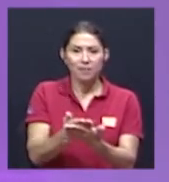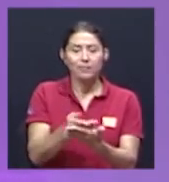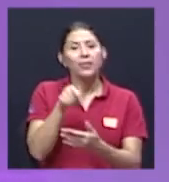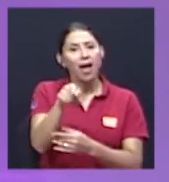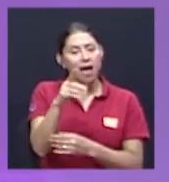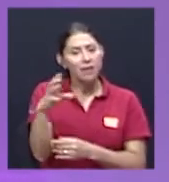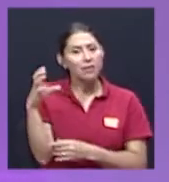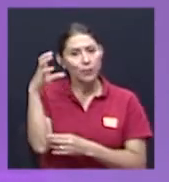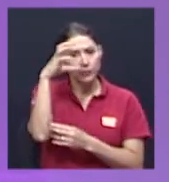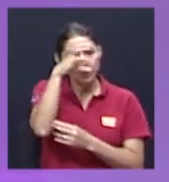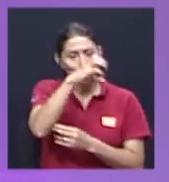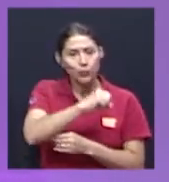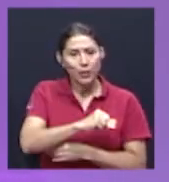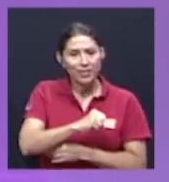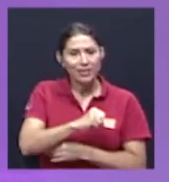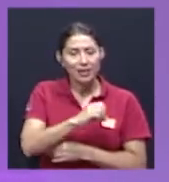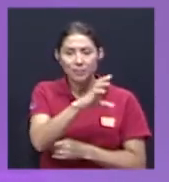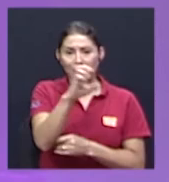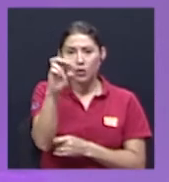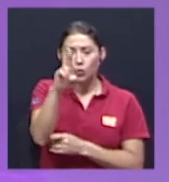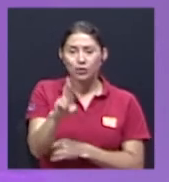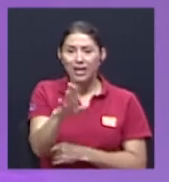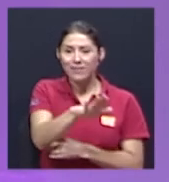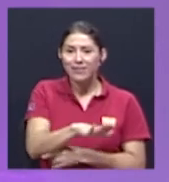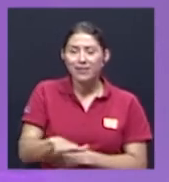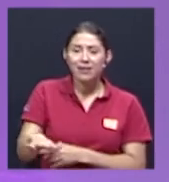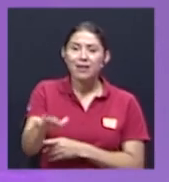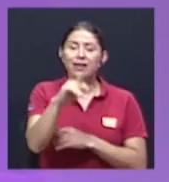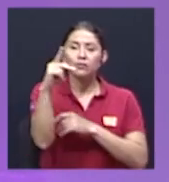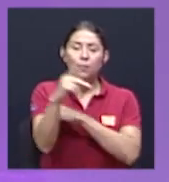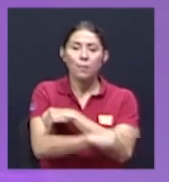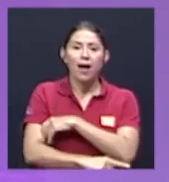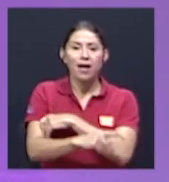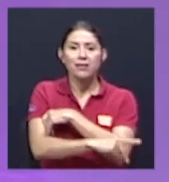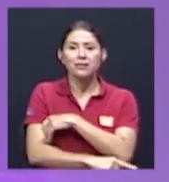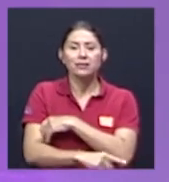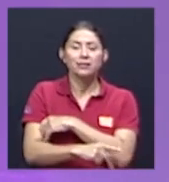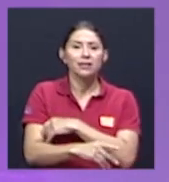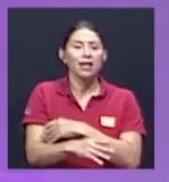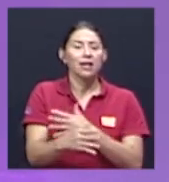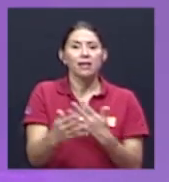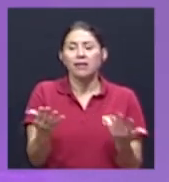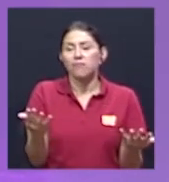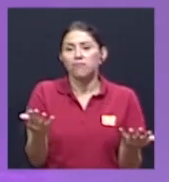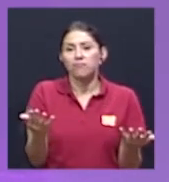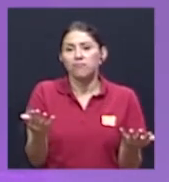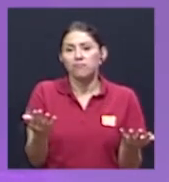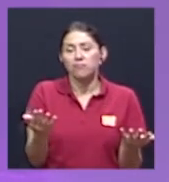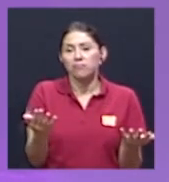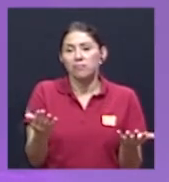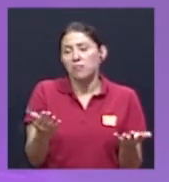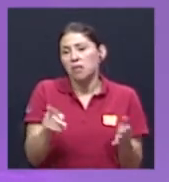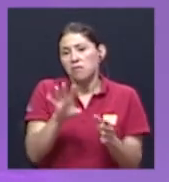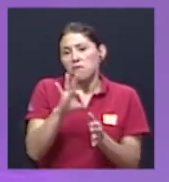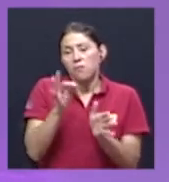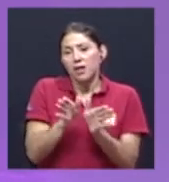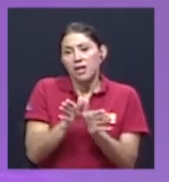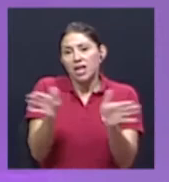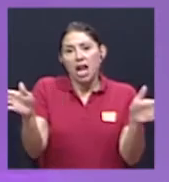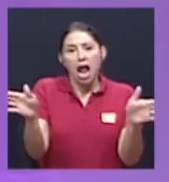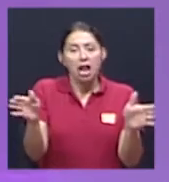vez más de que Costa Rica es un país que enfrenta pues en términos generales en términos de